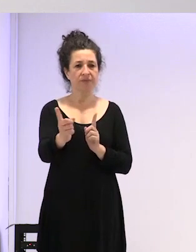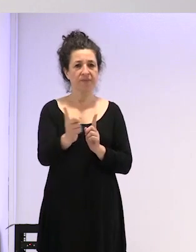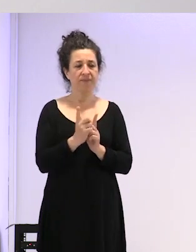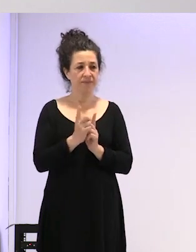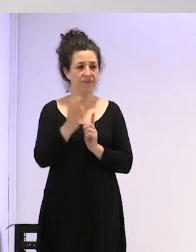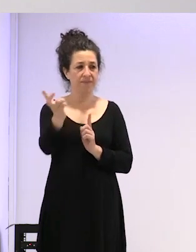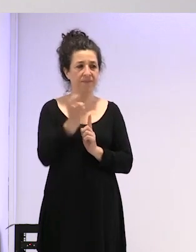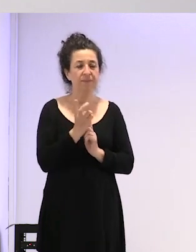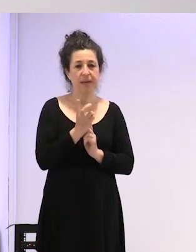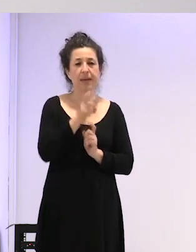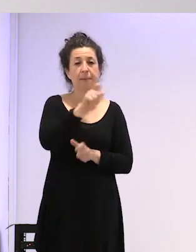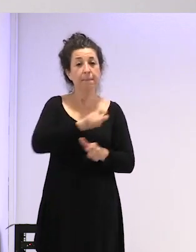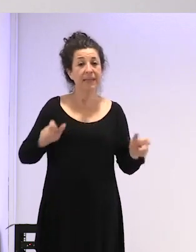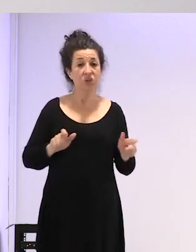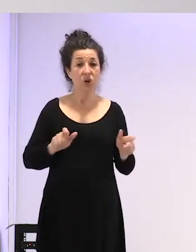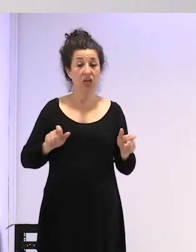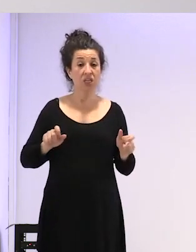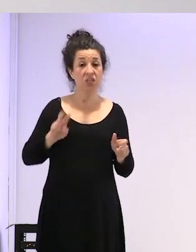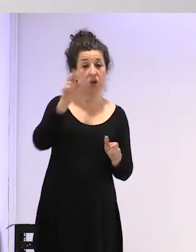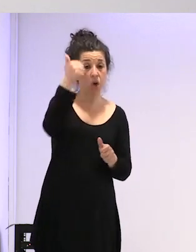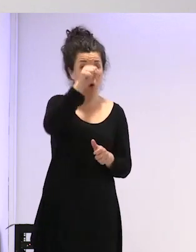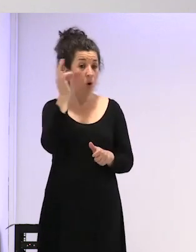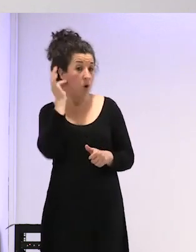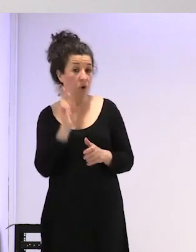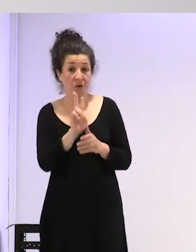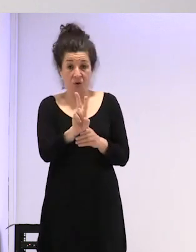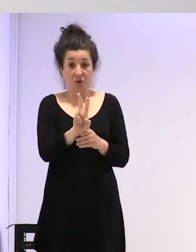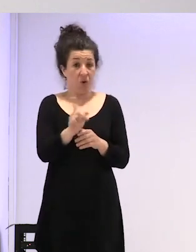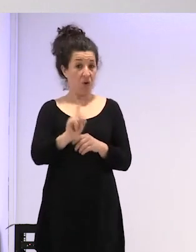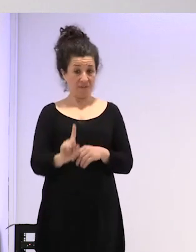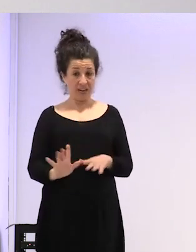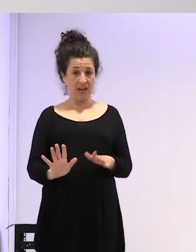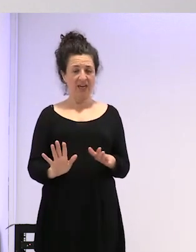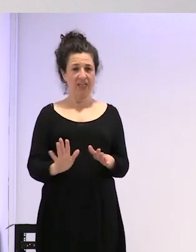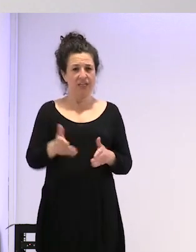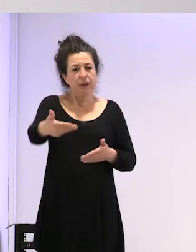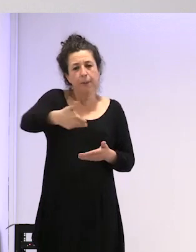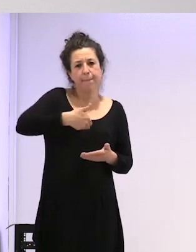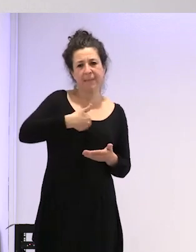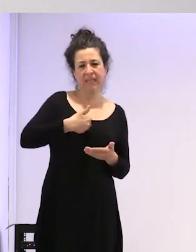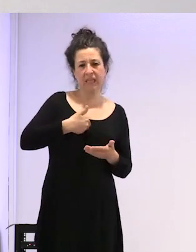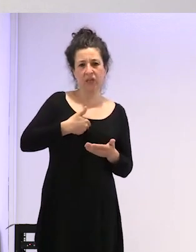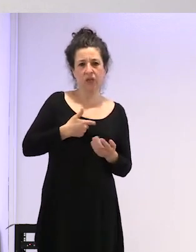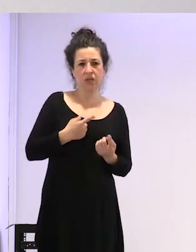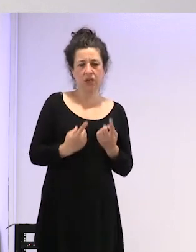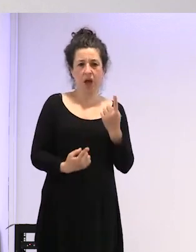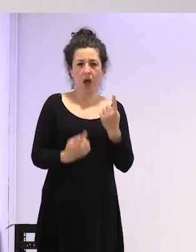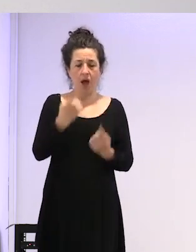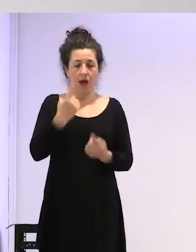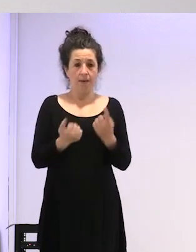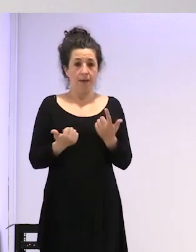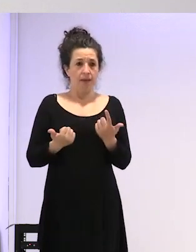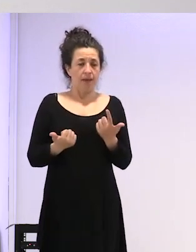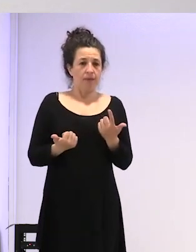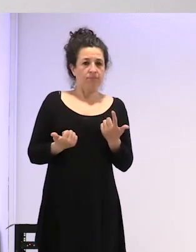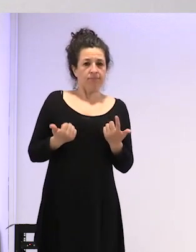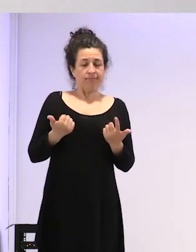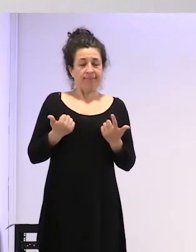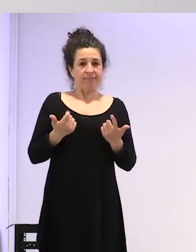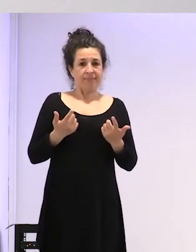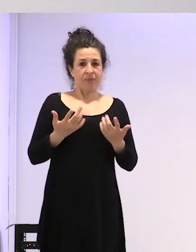serie de peticiones que a veces no es verdad porque nos hacen peticiones a veces que ponen en jaque